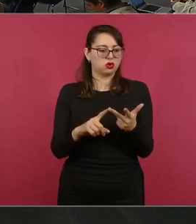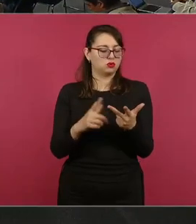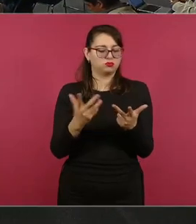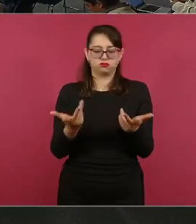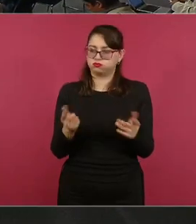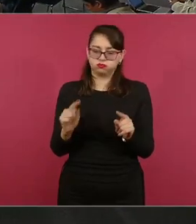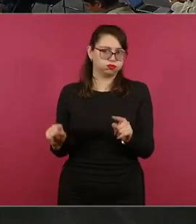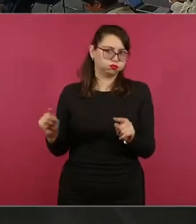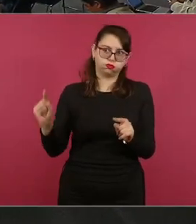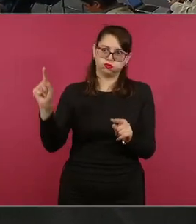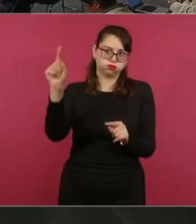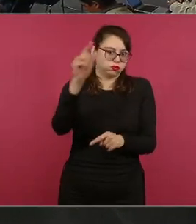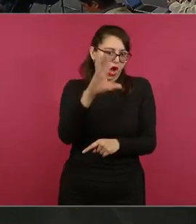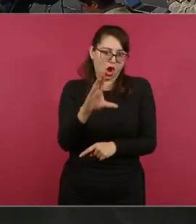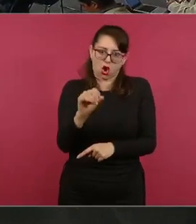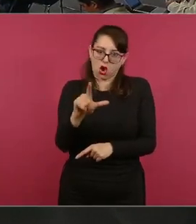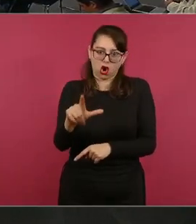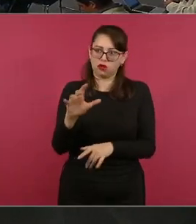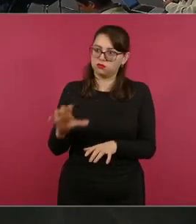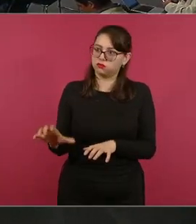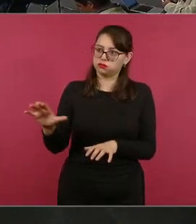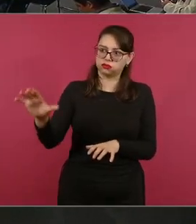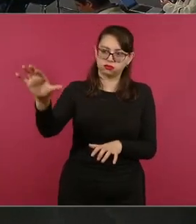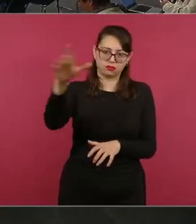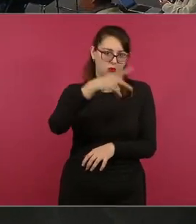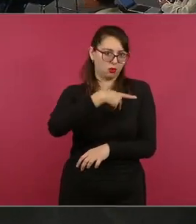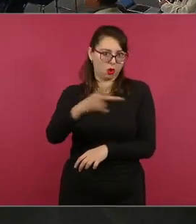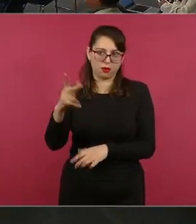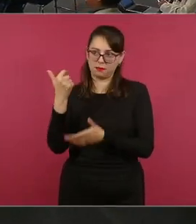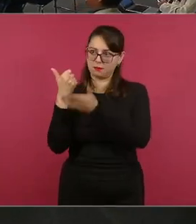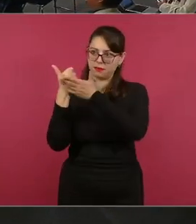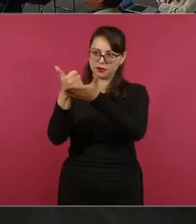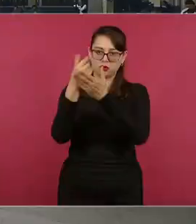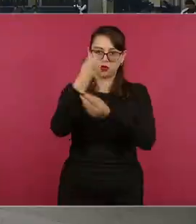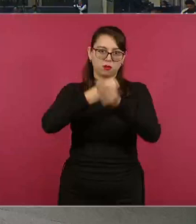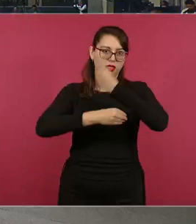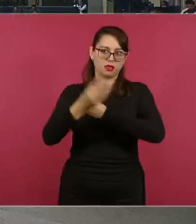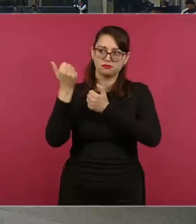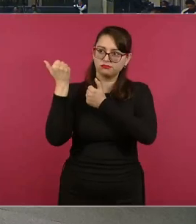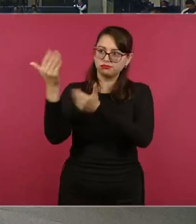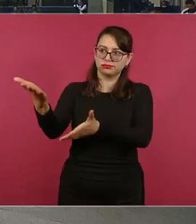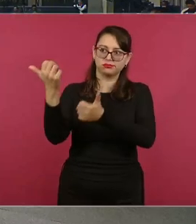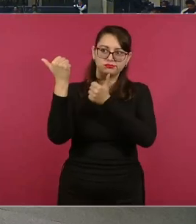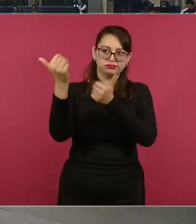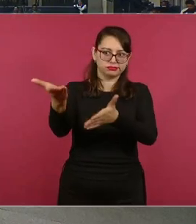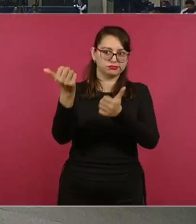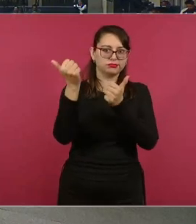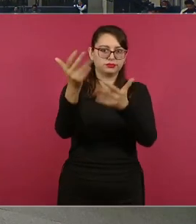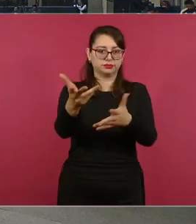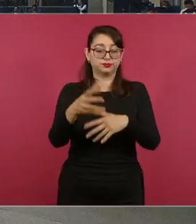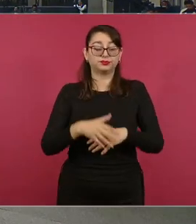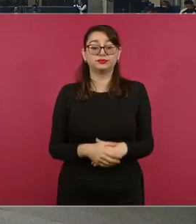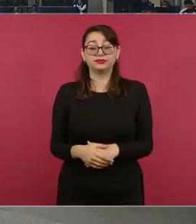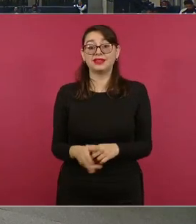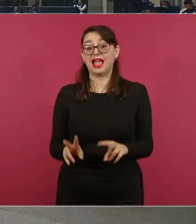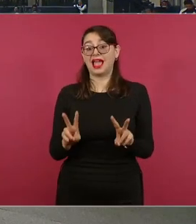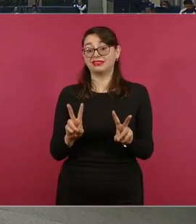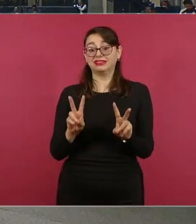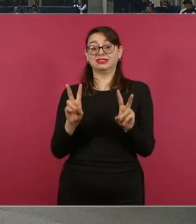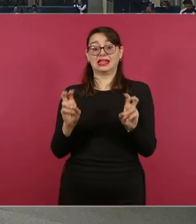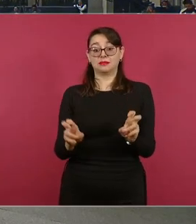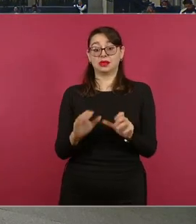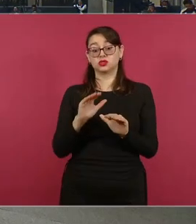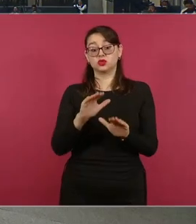En cuanto al apoyo de cisternas de agua, que se informó de este plan en el cual se iba a pedir